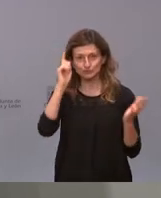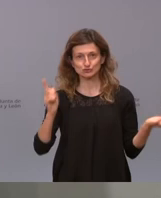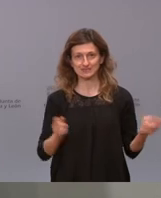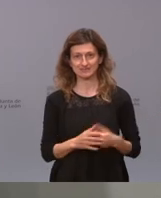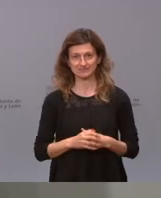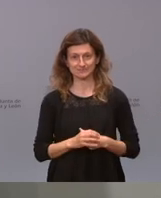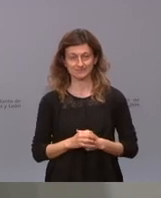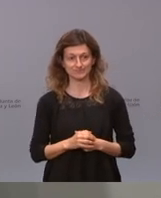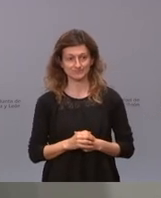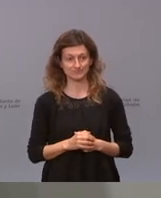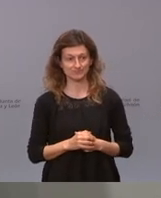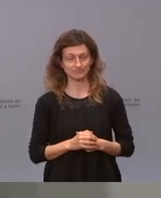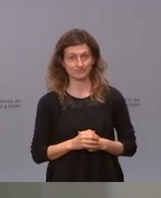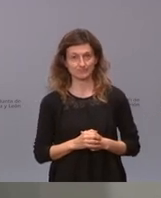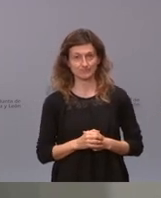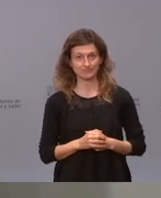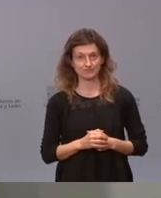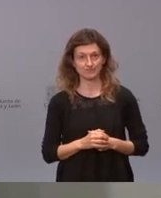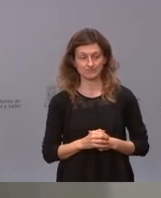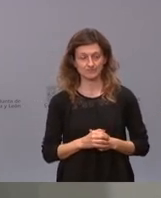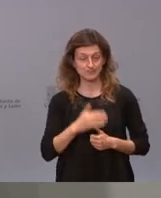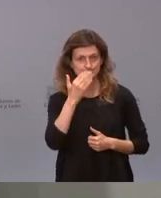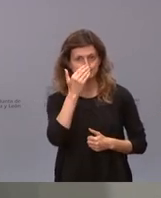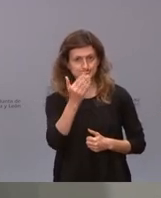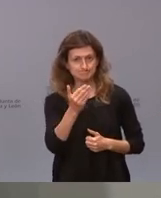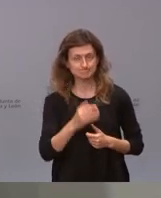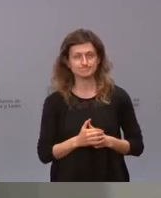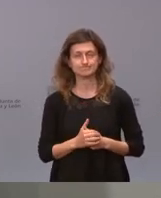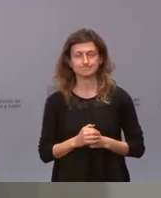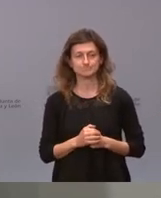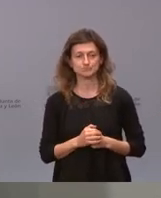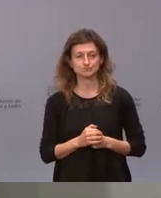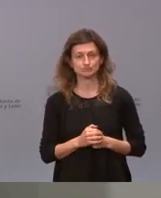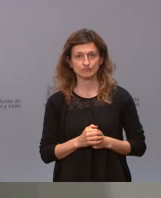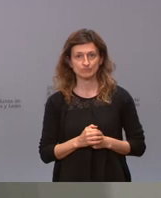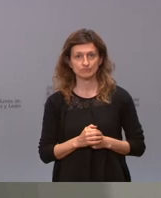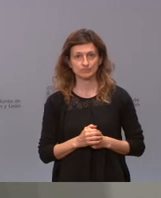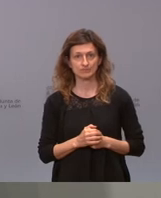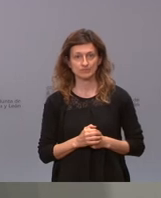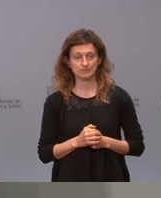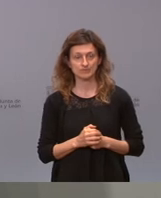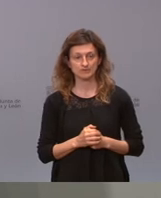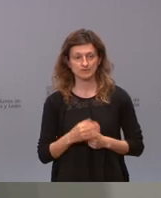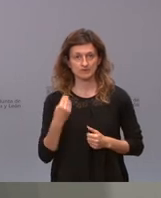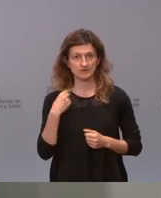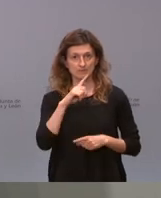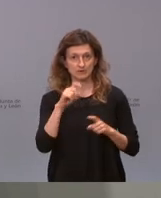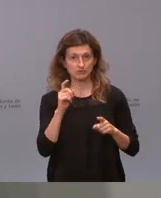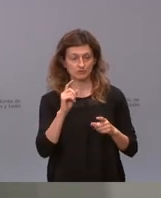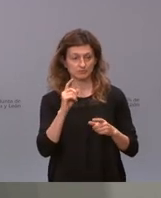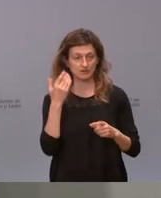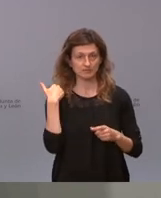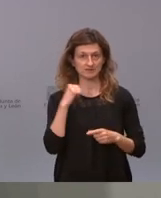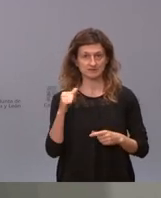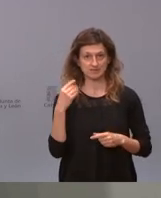muy lejos si me va a permitir que le conteste a una pregunta que no me ha hecho pero que se me hicieron